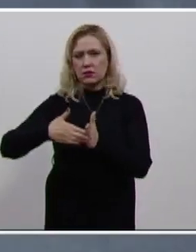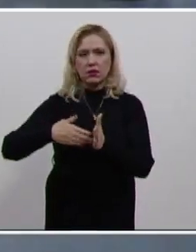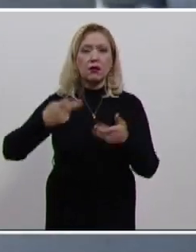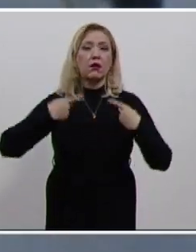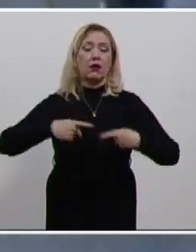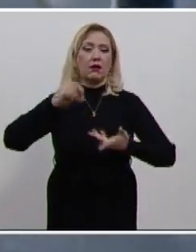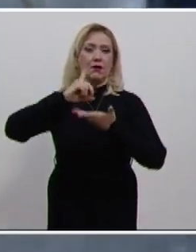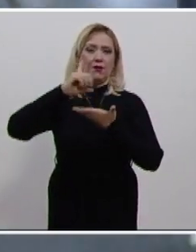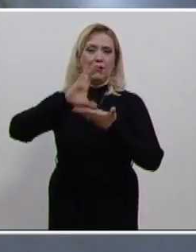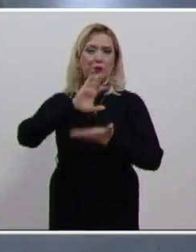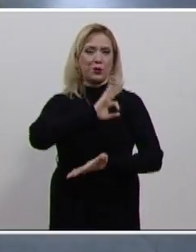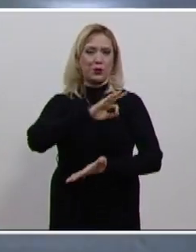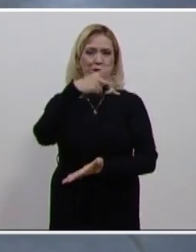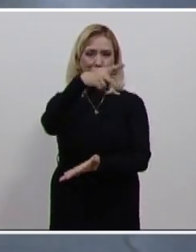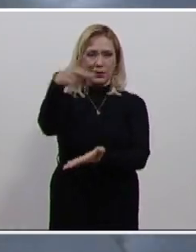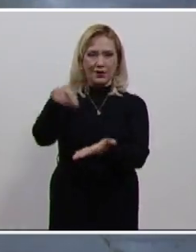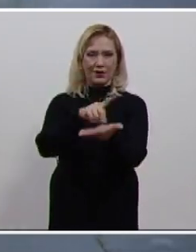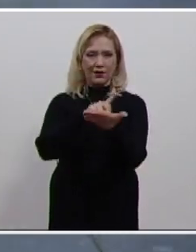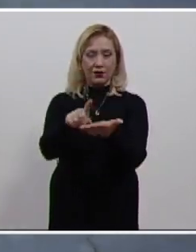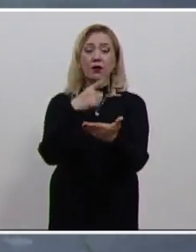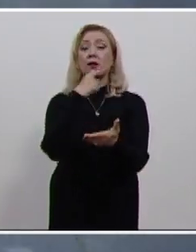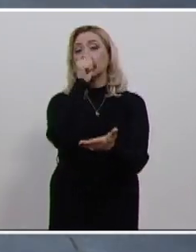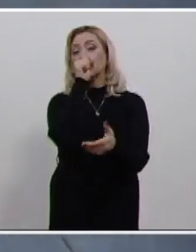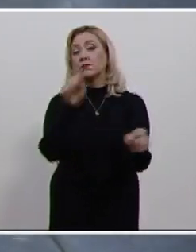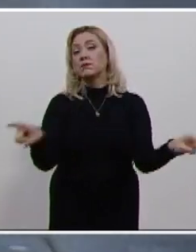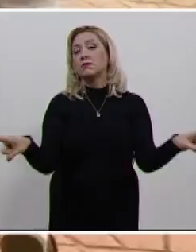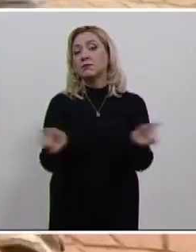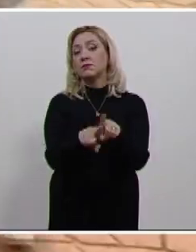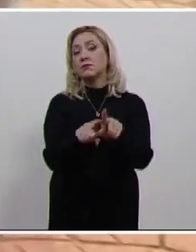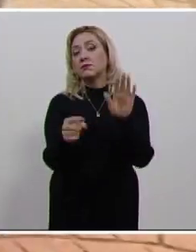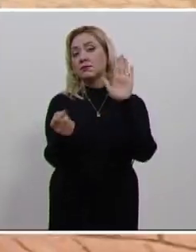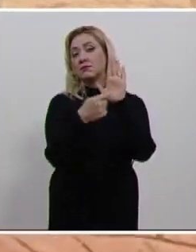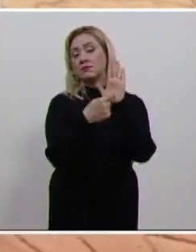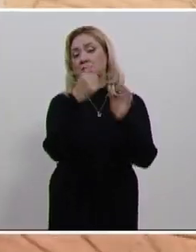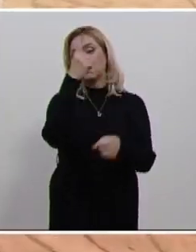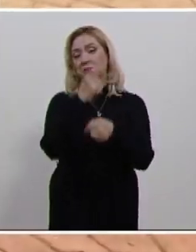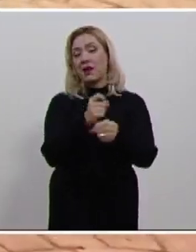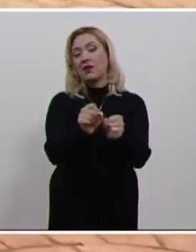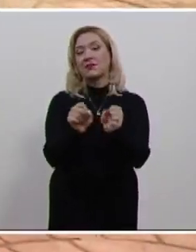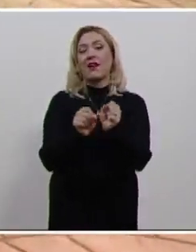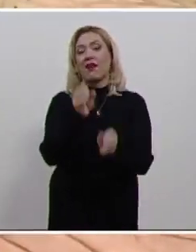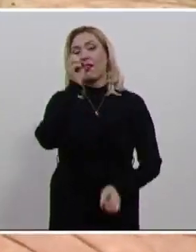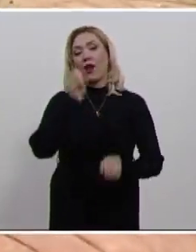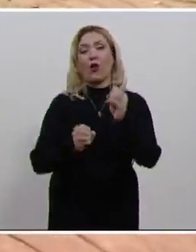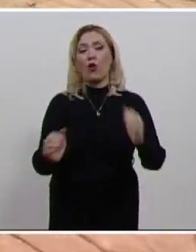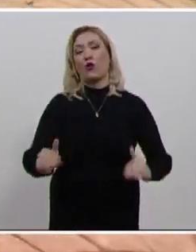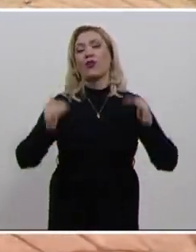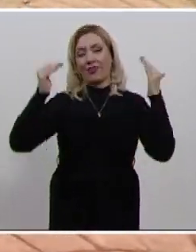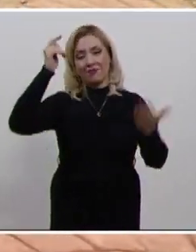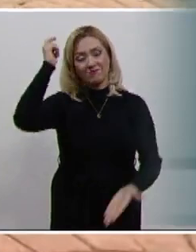ejercer sus derechos como lo estableció, en este sentido, la primera sala de la Corte.